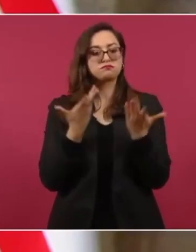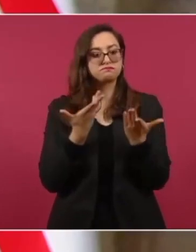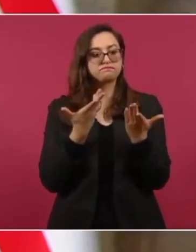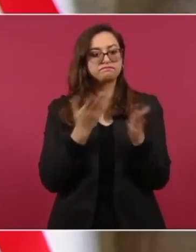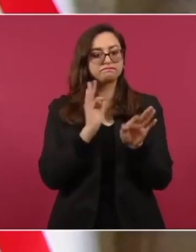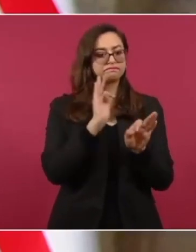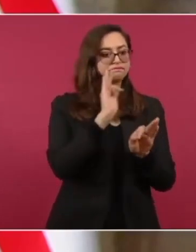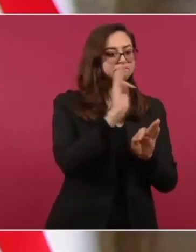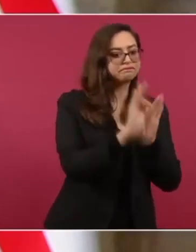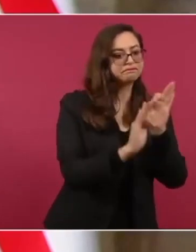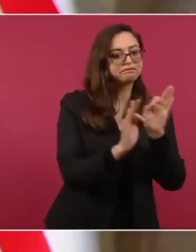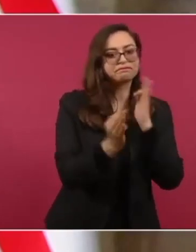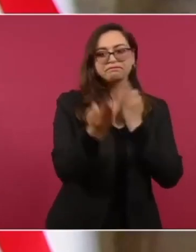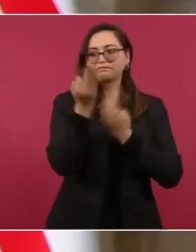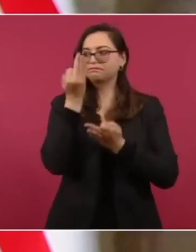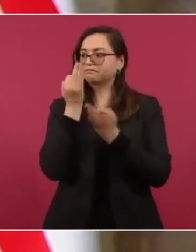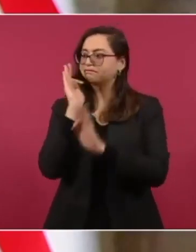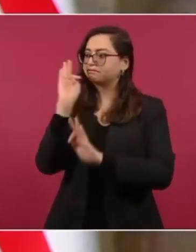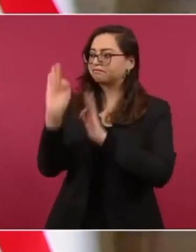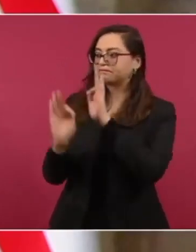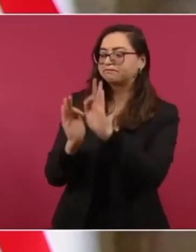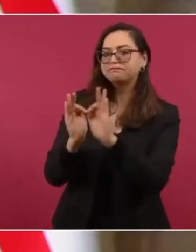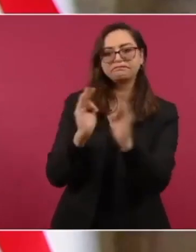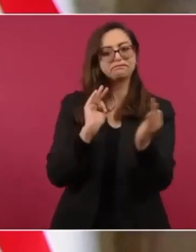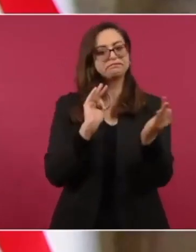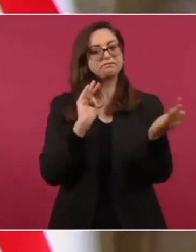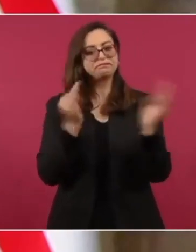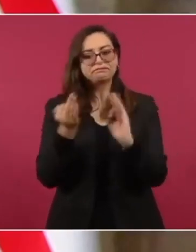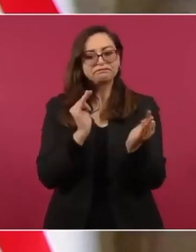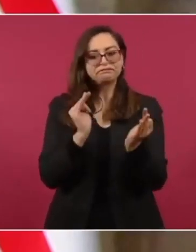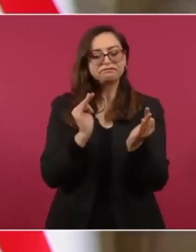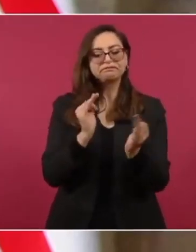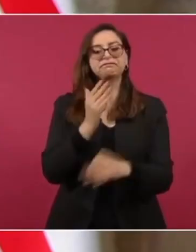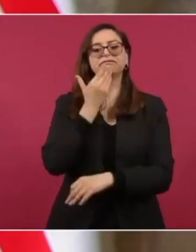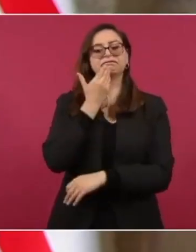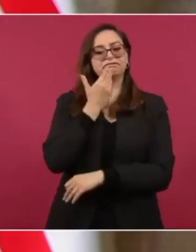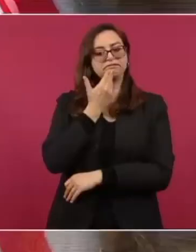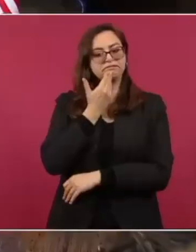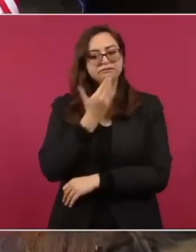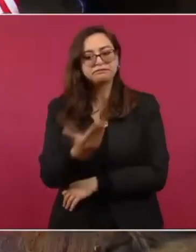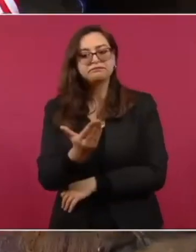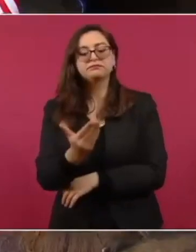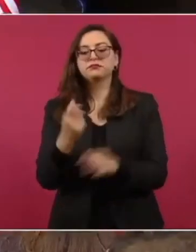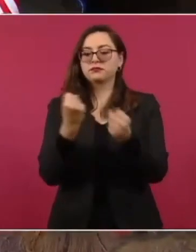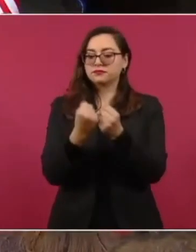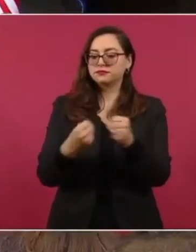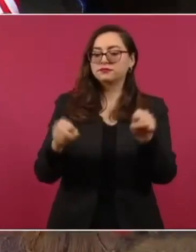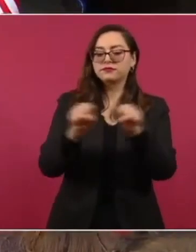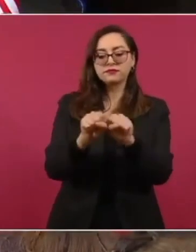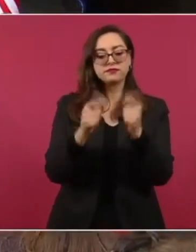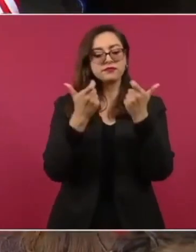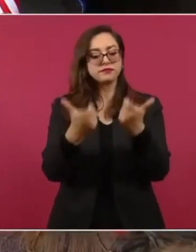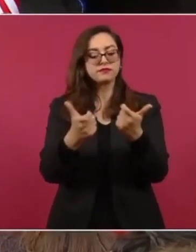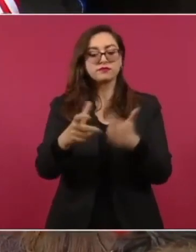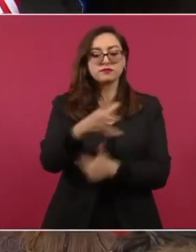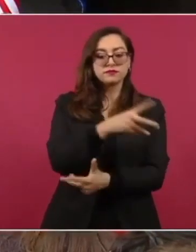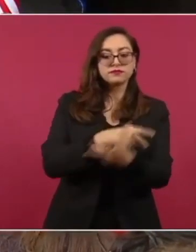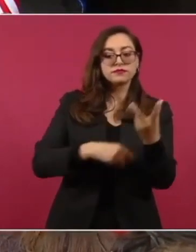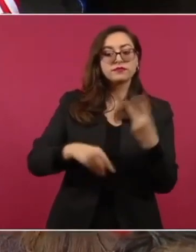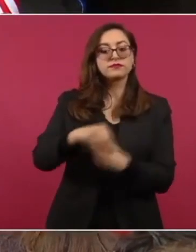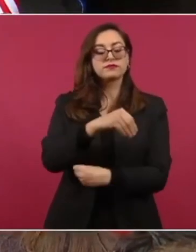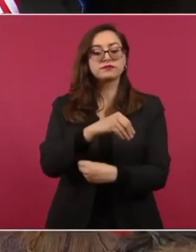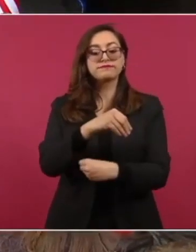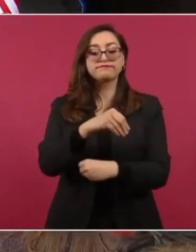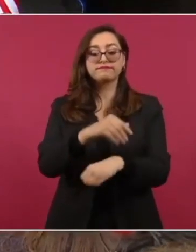como buenos vecinos, aliados económicos y como amigos.